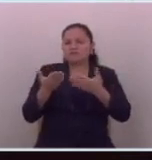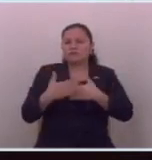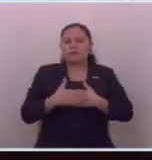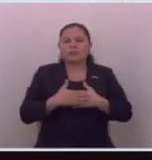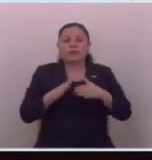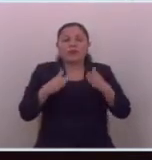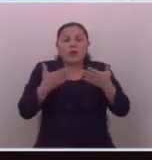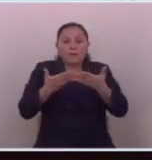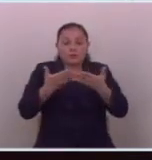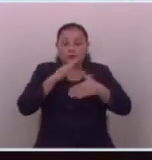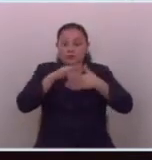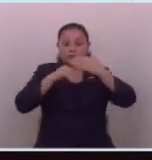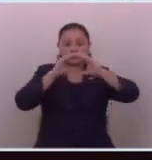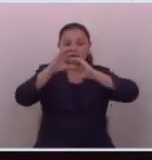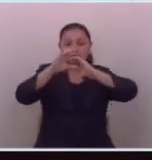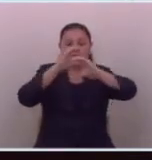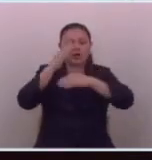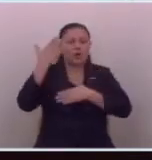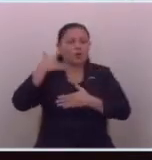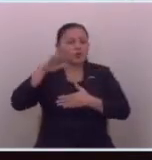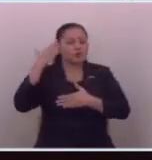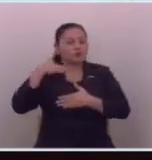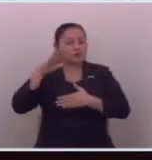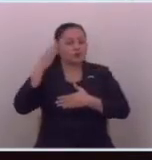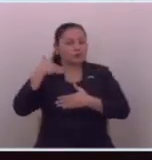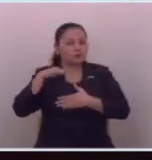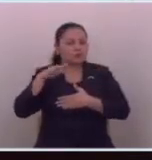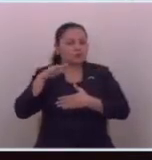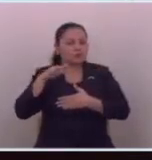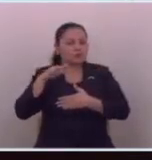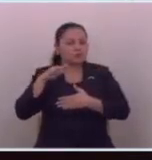porque los medios tradicionales